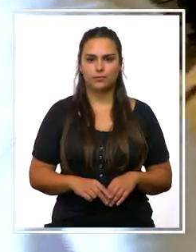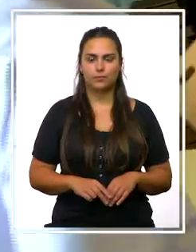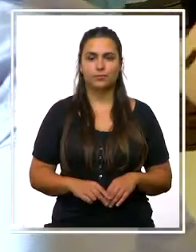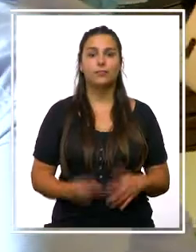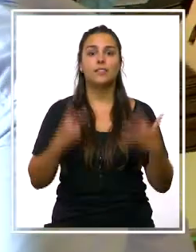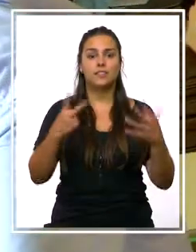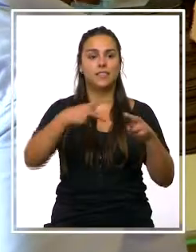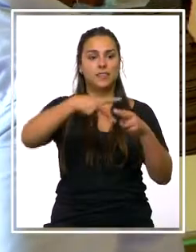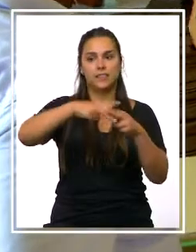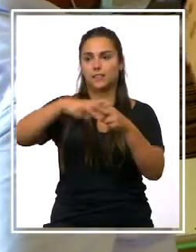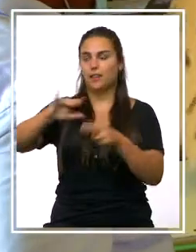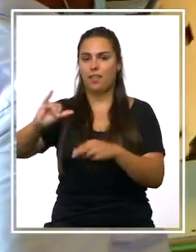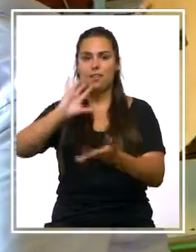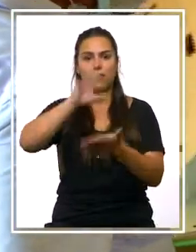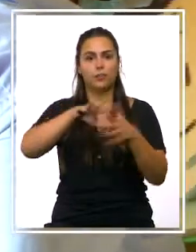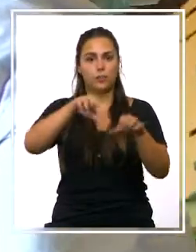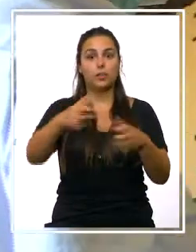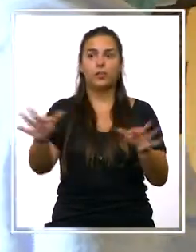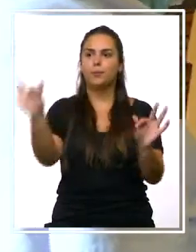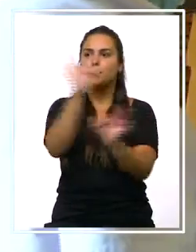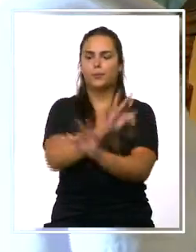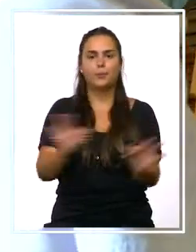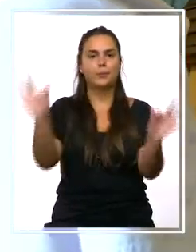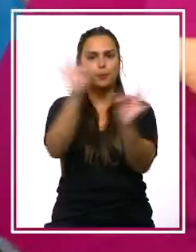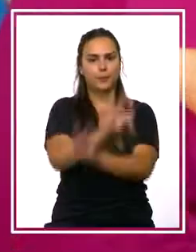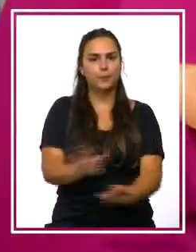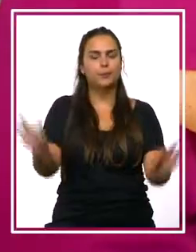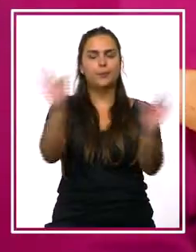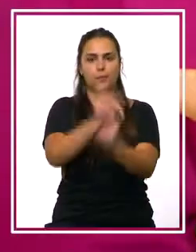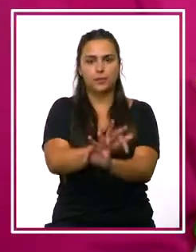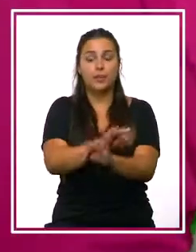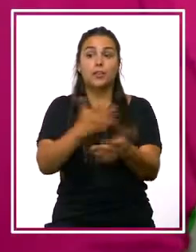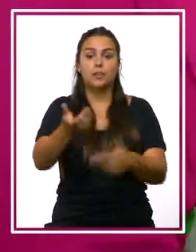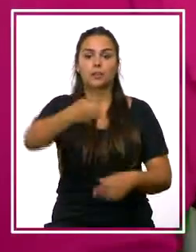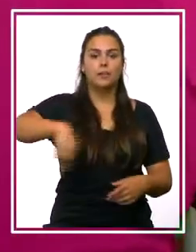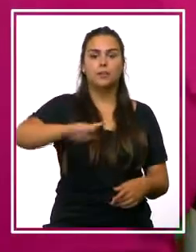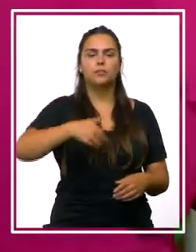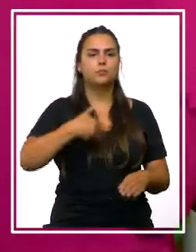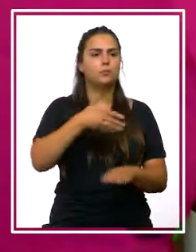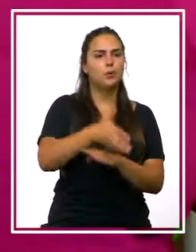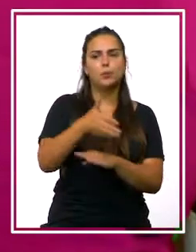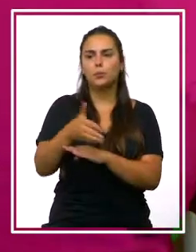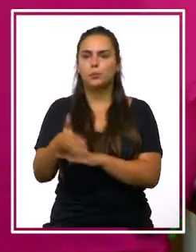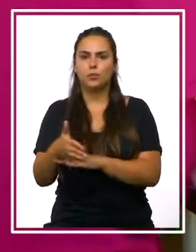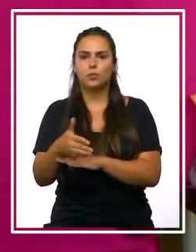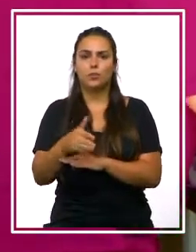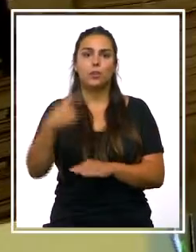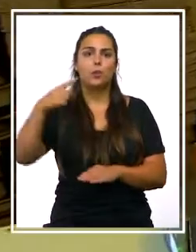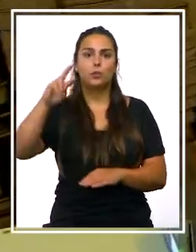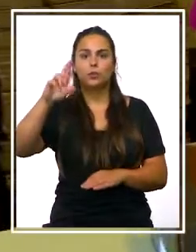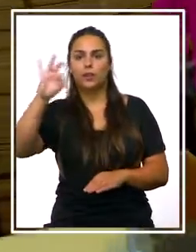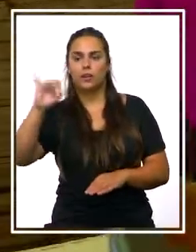Tenemos siete talleres aquí en Centro Ocupacional, entonces vamos rotando por los talleres. Entonces, para ello, que vayamos José Manuel